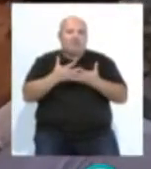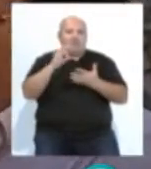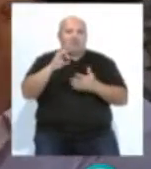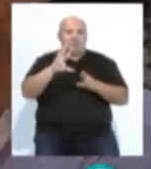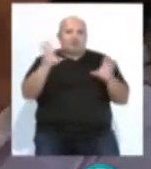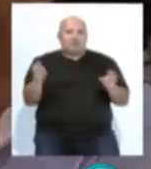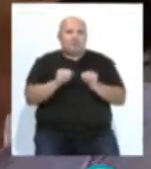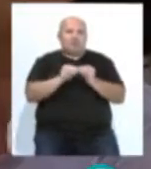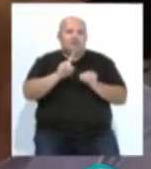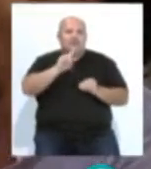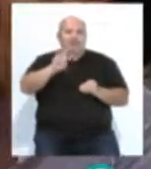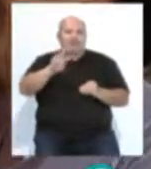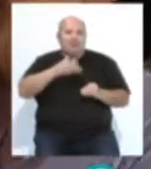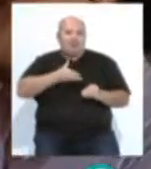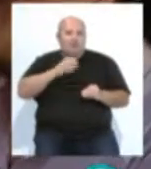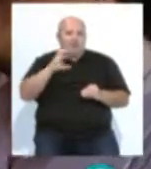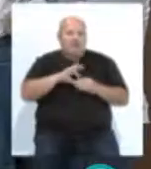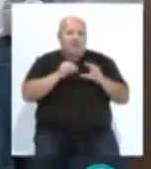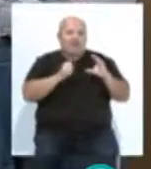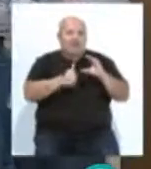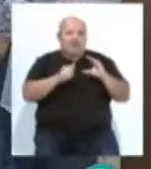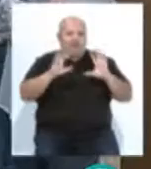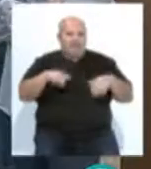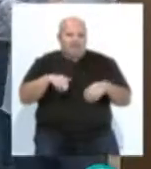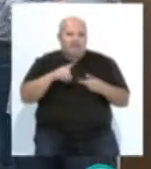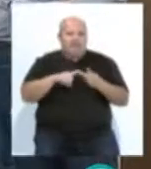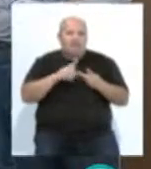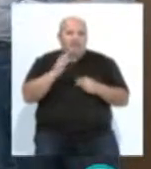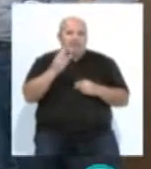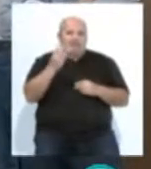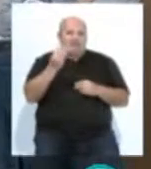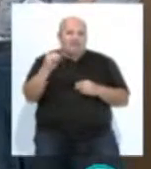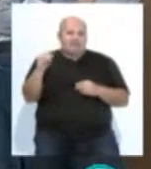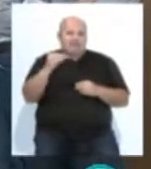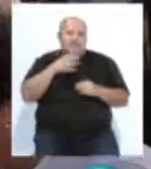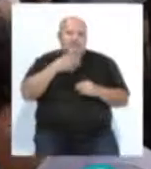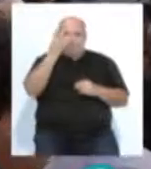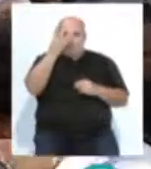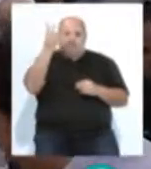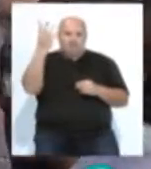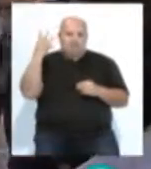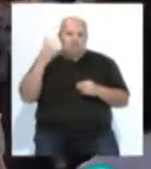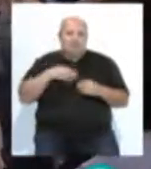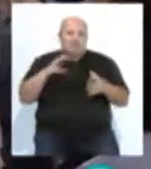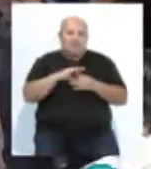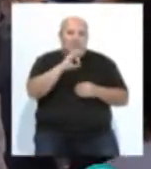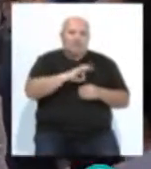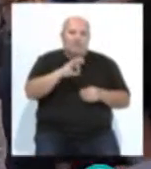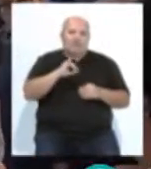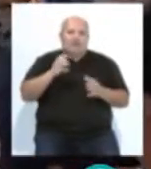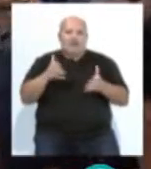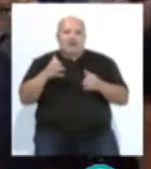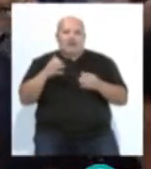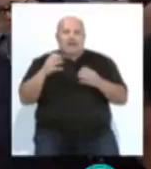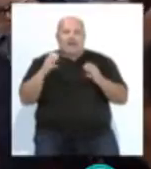un total de 13 concejales para adelante Cádiz, tres más que en los pasados comicios con la unión entre Podemos y ganar